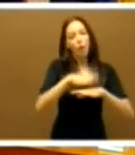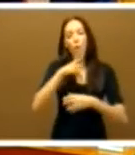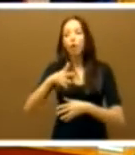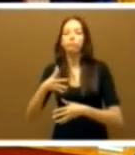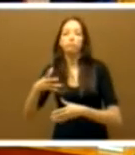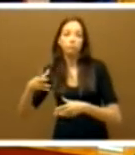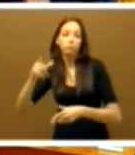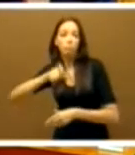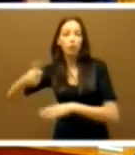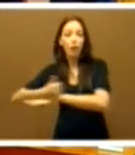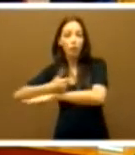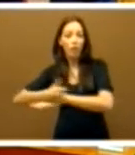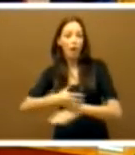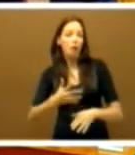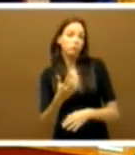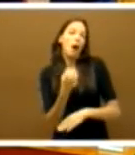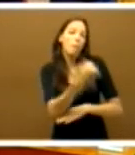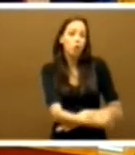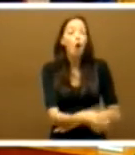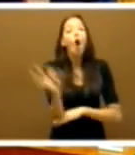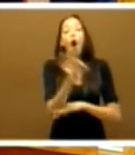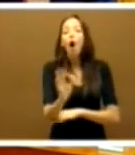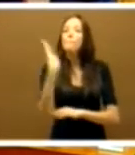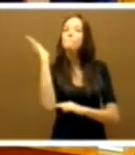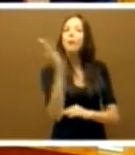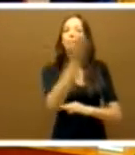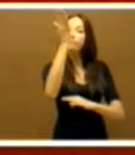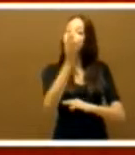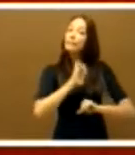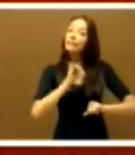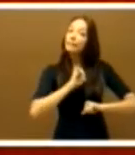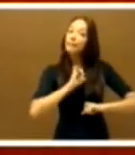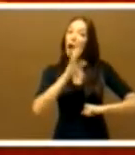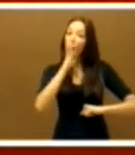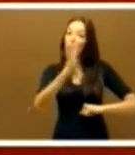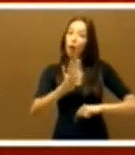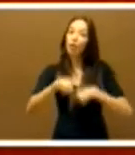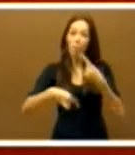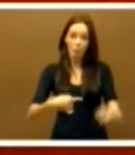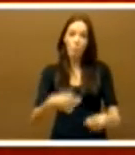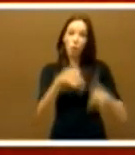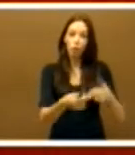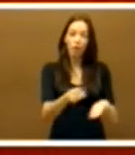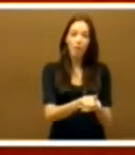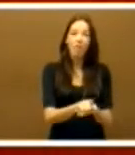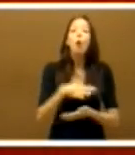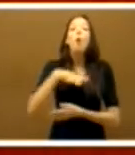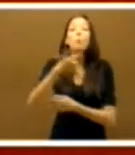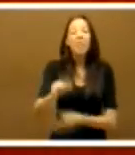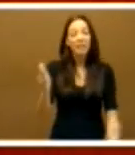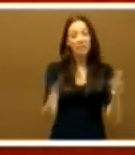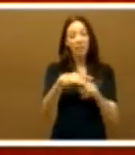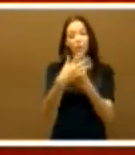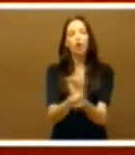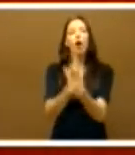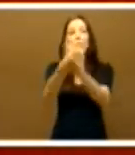Puede ser que no, que le suspendan y le hagan esperar la próxima convocatoria. Puede ser que el marco político cambie. Y eso es lo que ha